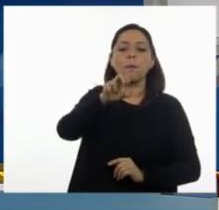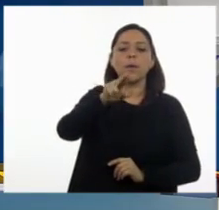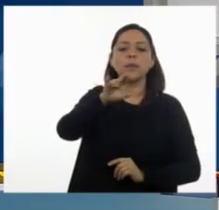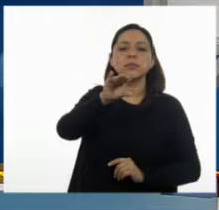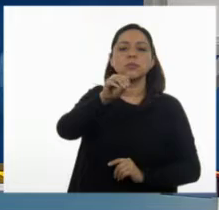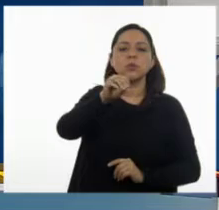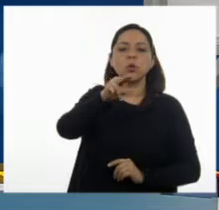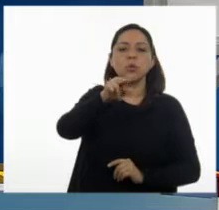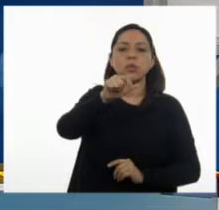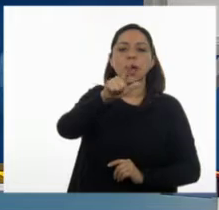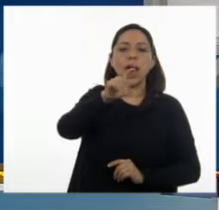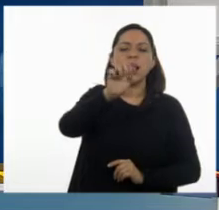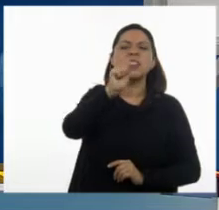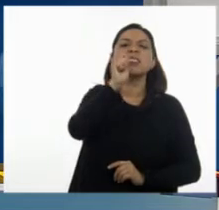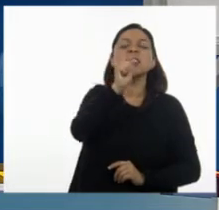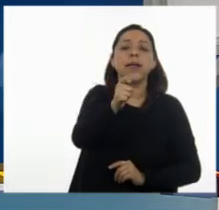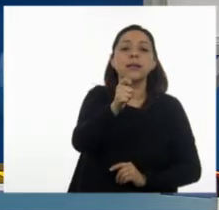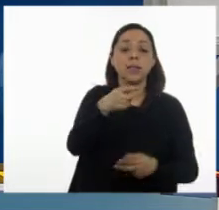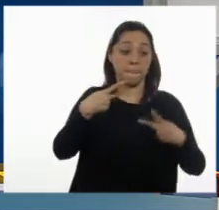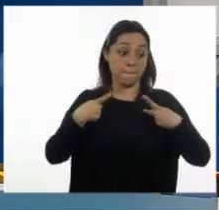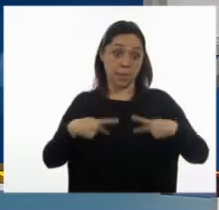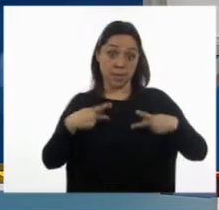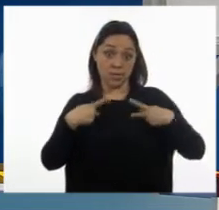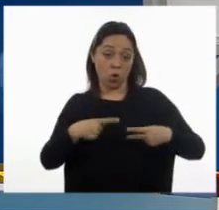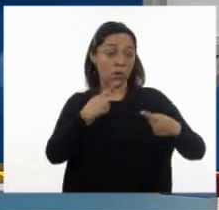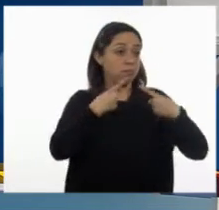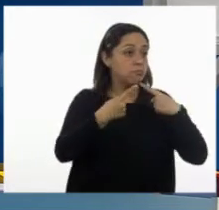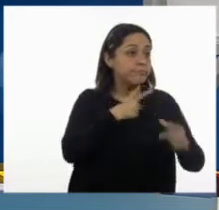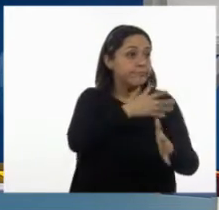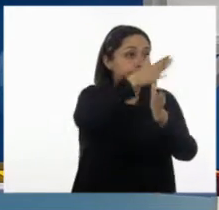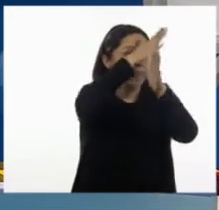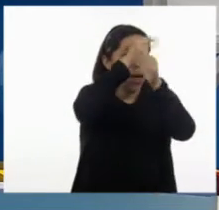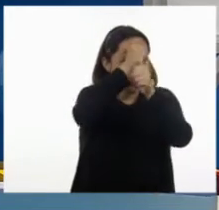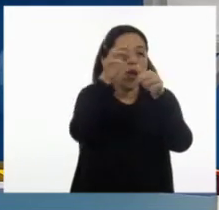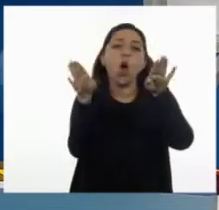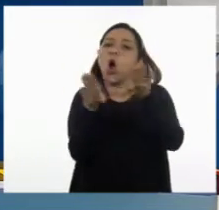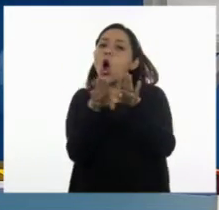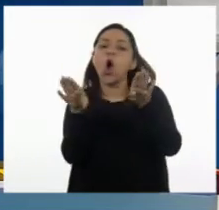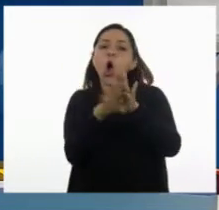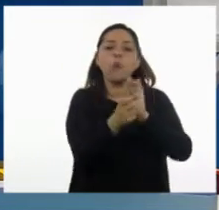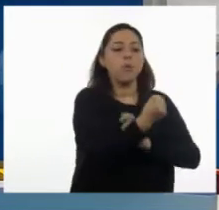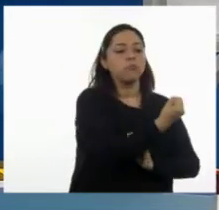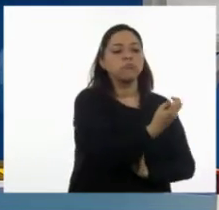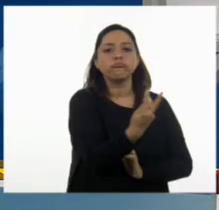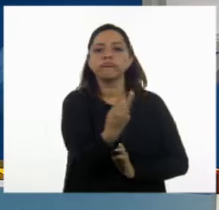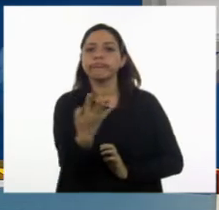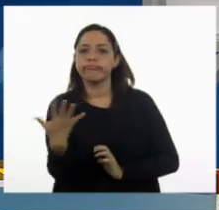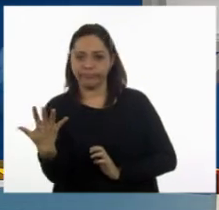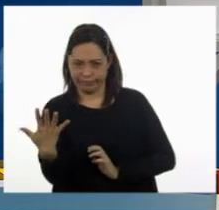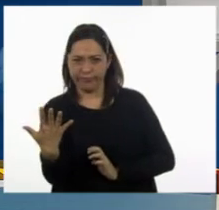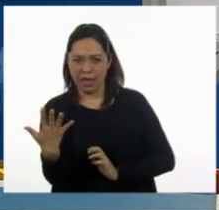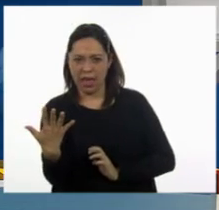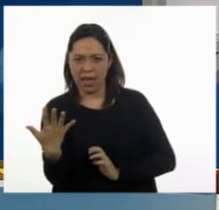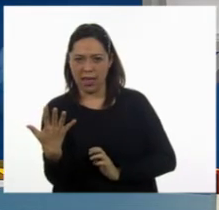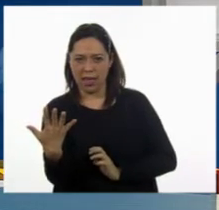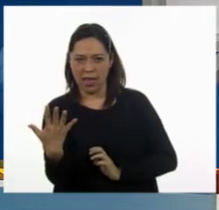ponemos de acuerdo para saber de dónde a dónde contamos. Puede establecerse la convención de contar en cierto sentido en algunos lugares